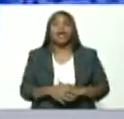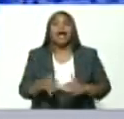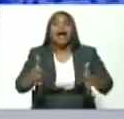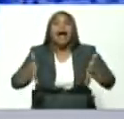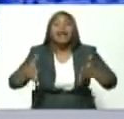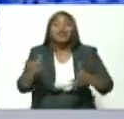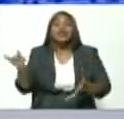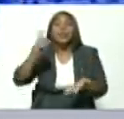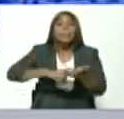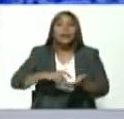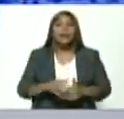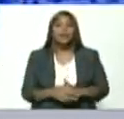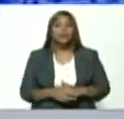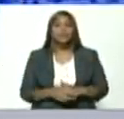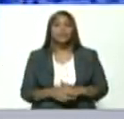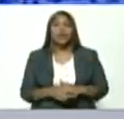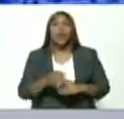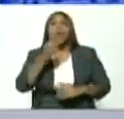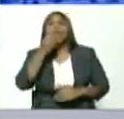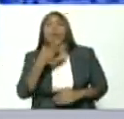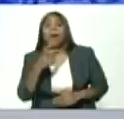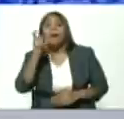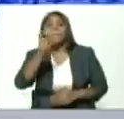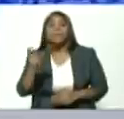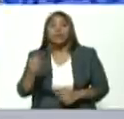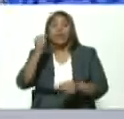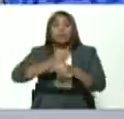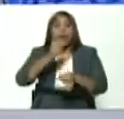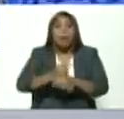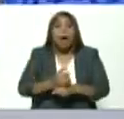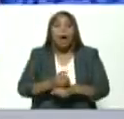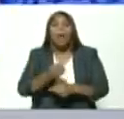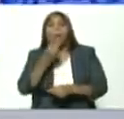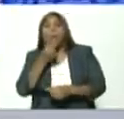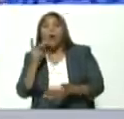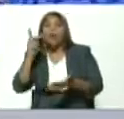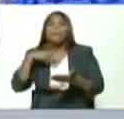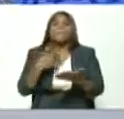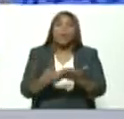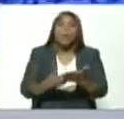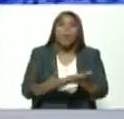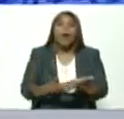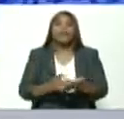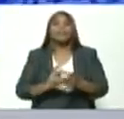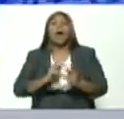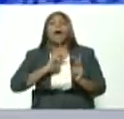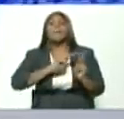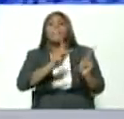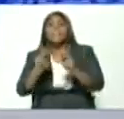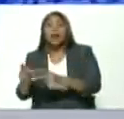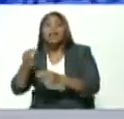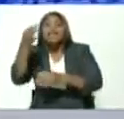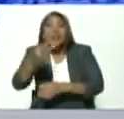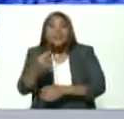todas con buenos candidatos con buenas candidatas con programas de verdad con capacidad